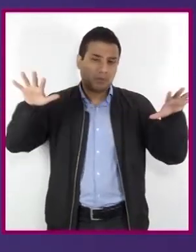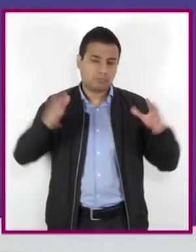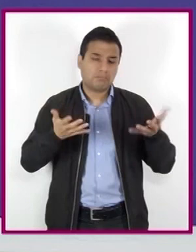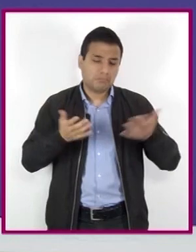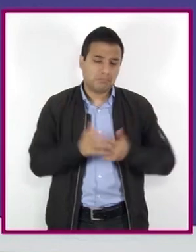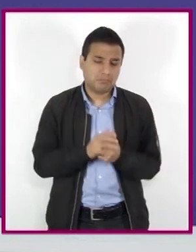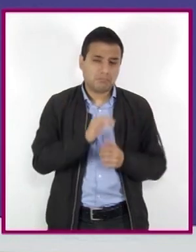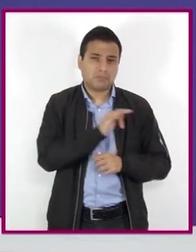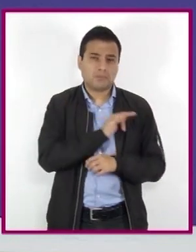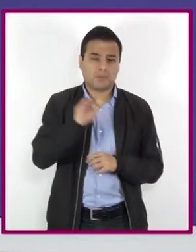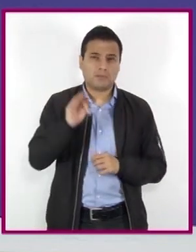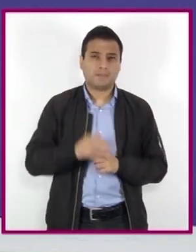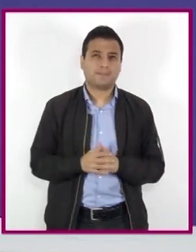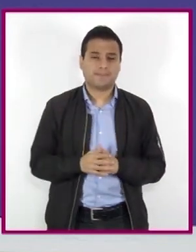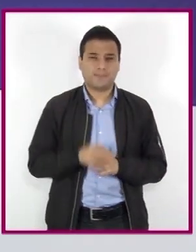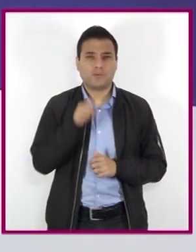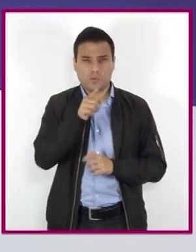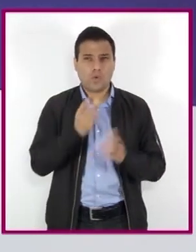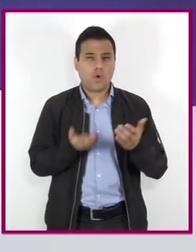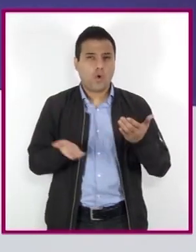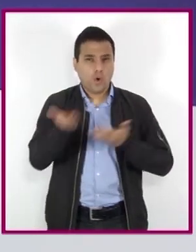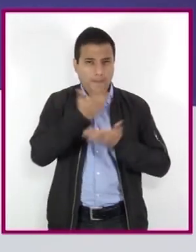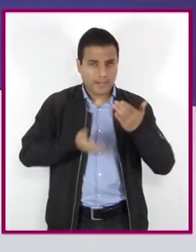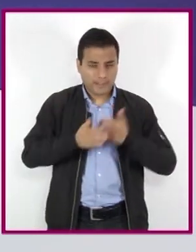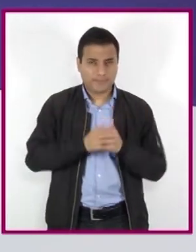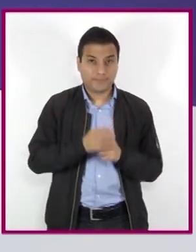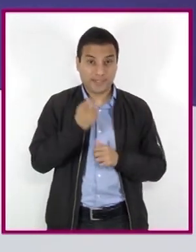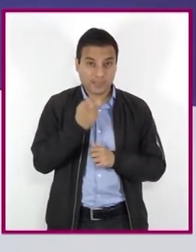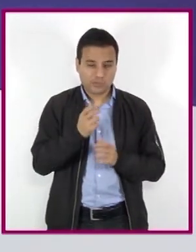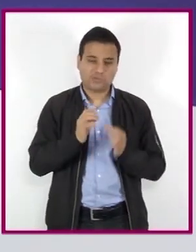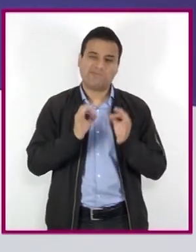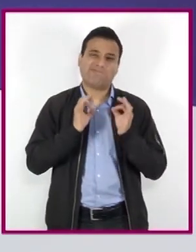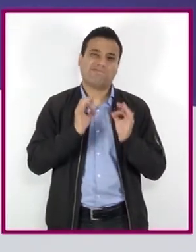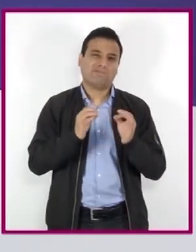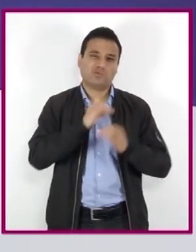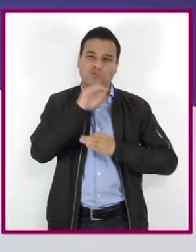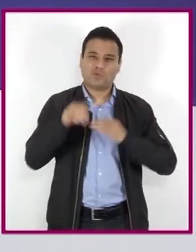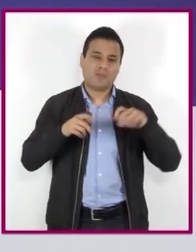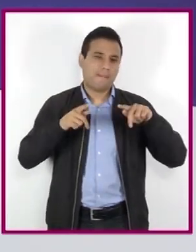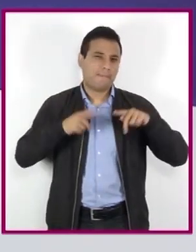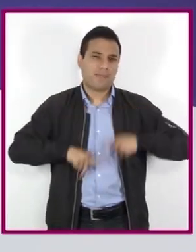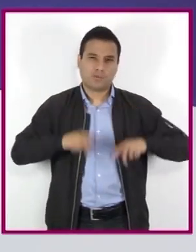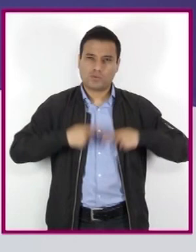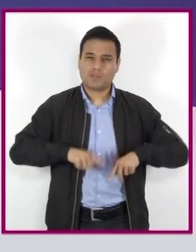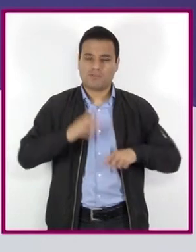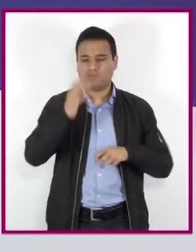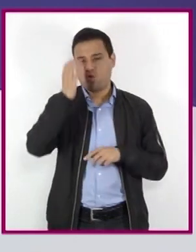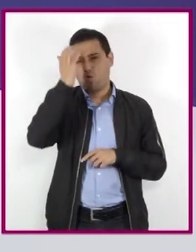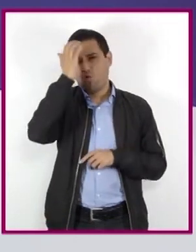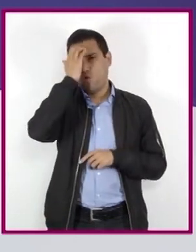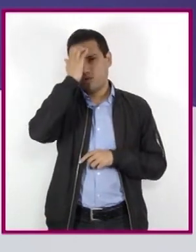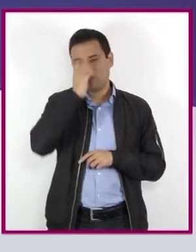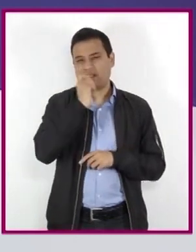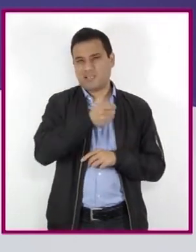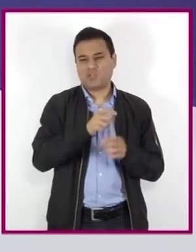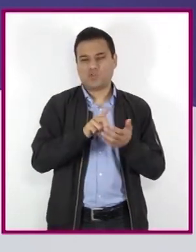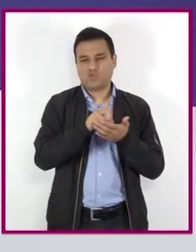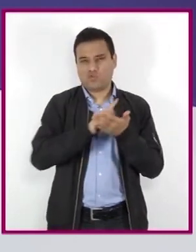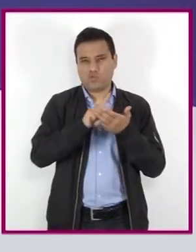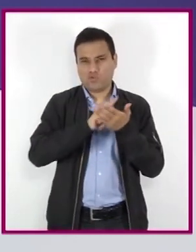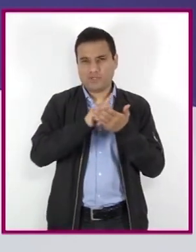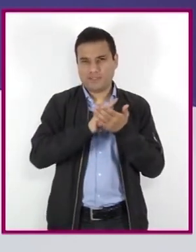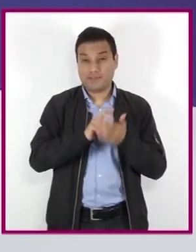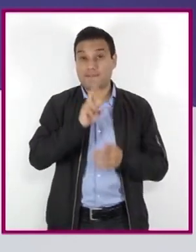caso de tenerla. Compartir esta información ayudará a que todos estemos mejor informados respecto a los riesgos que